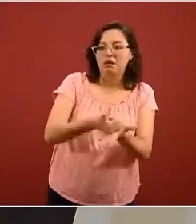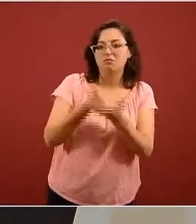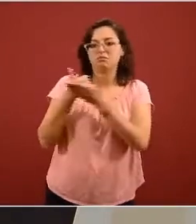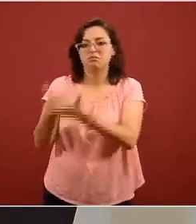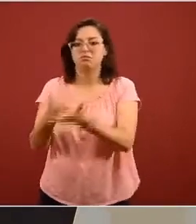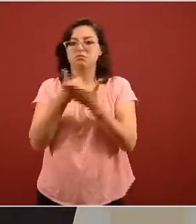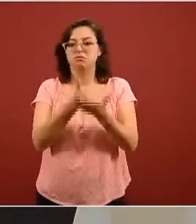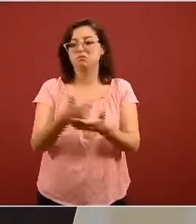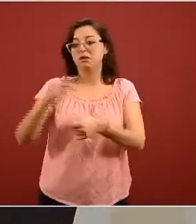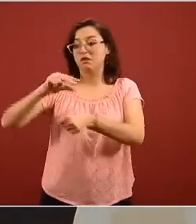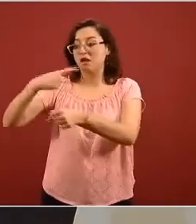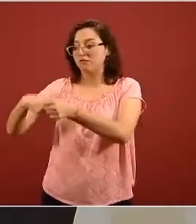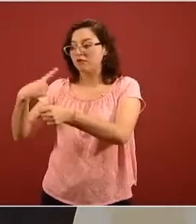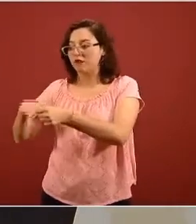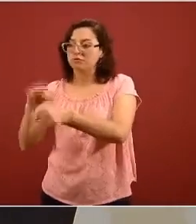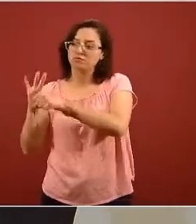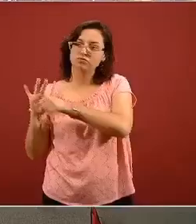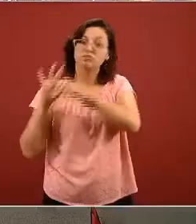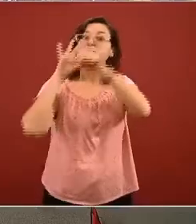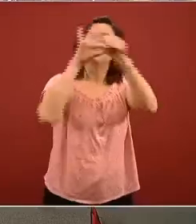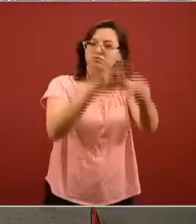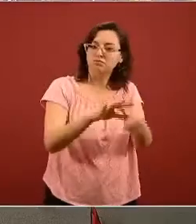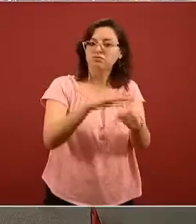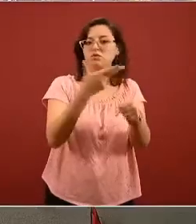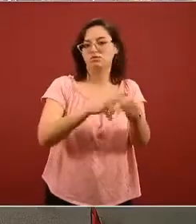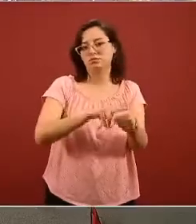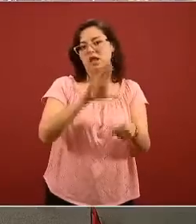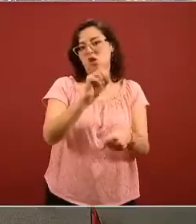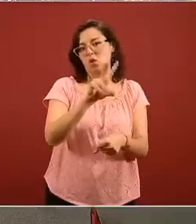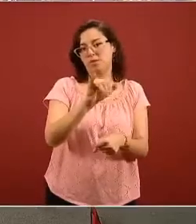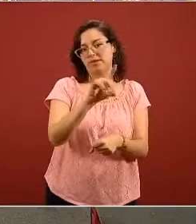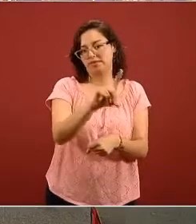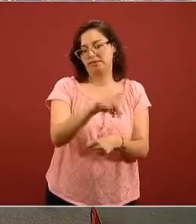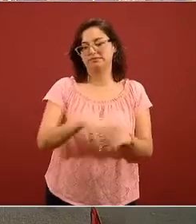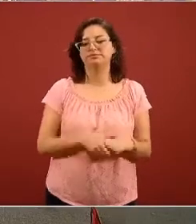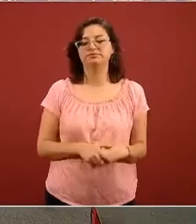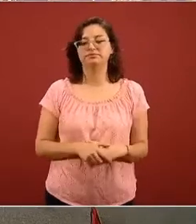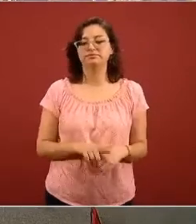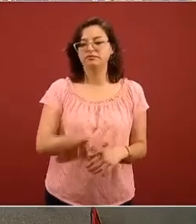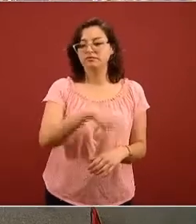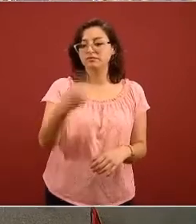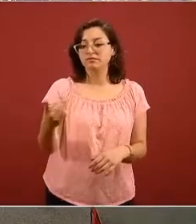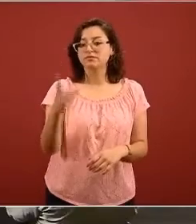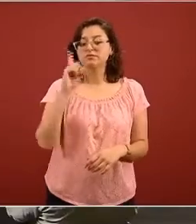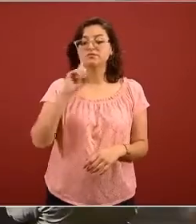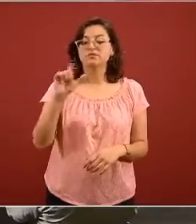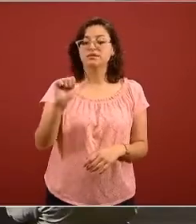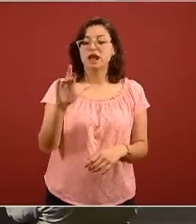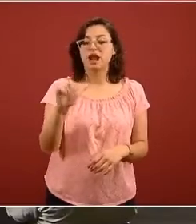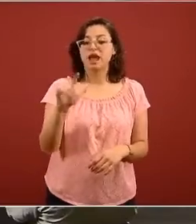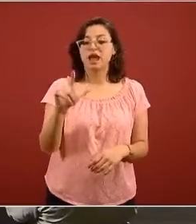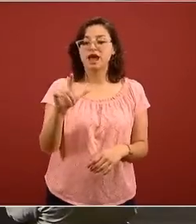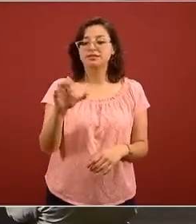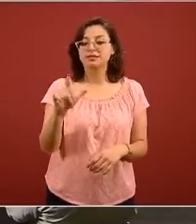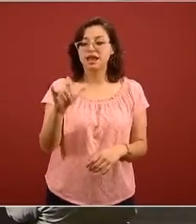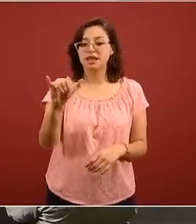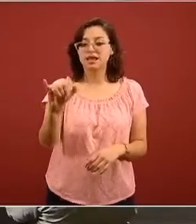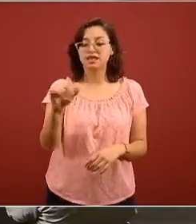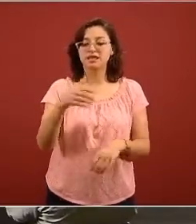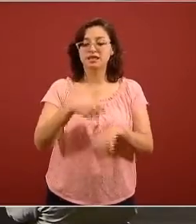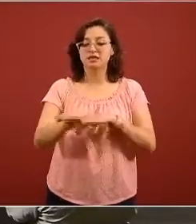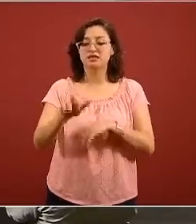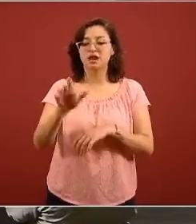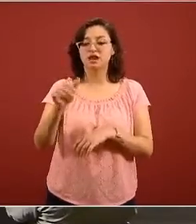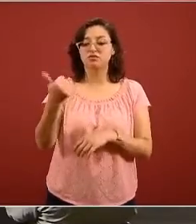canalicen a los pacientes muchas gracias Araceli Aranday había levantado la mano por allá canal 11 gracias